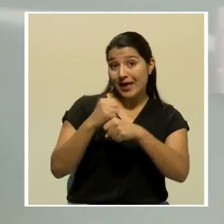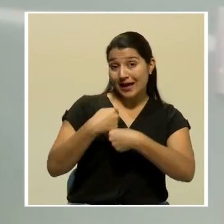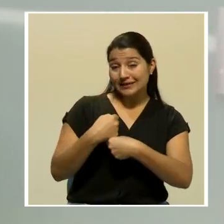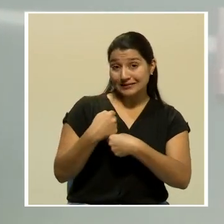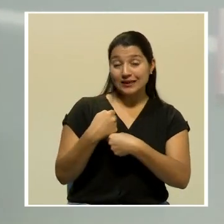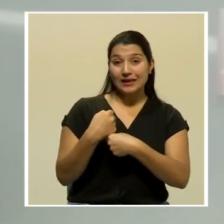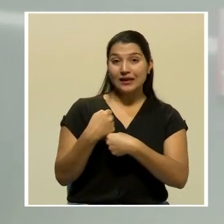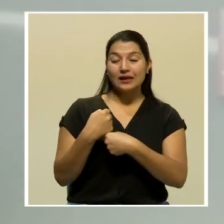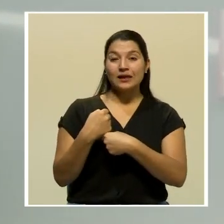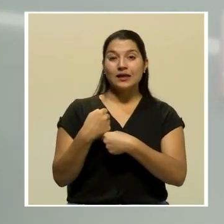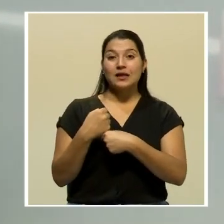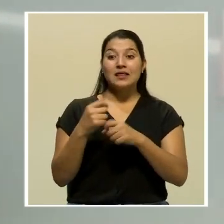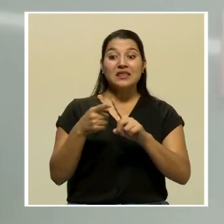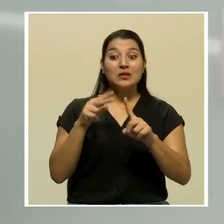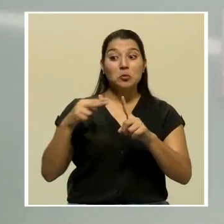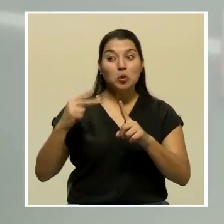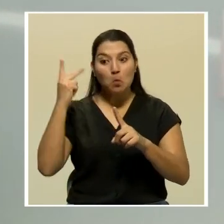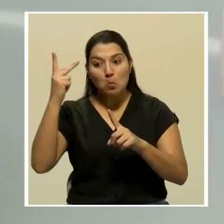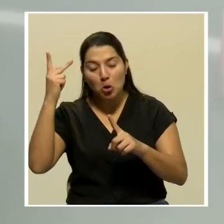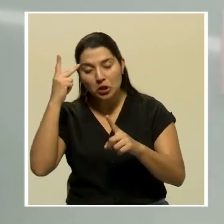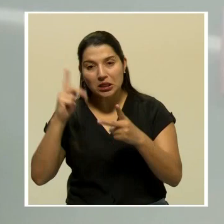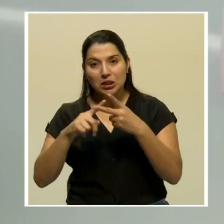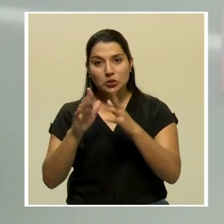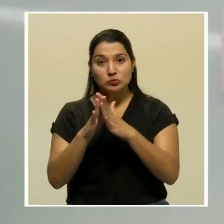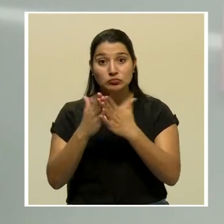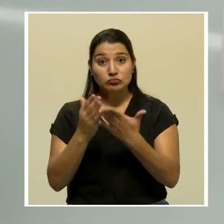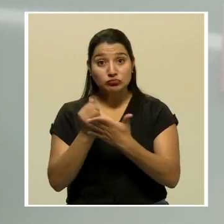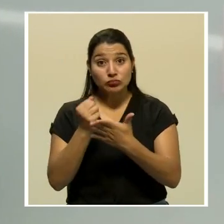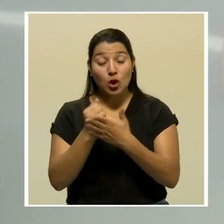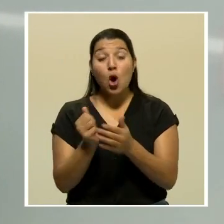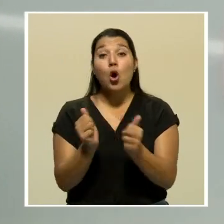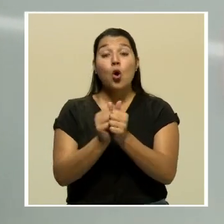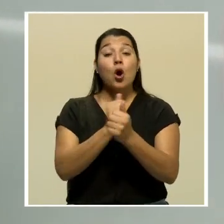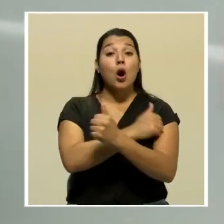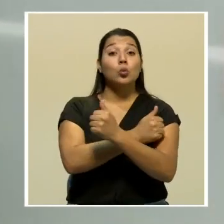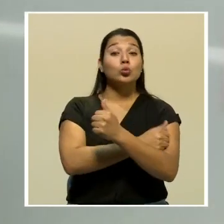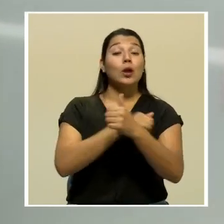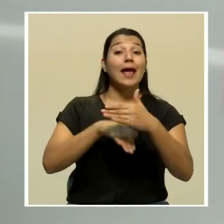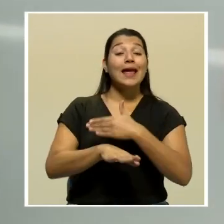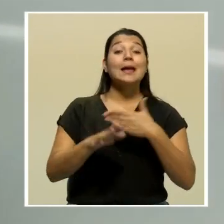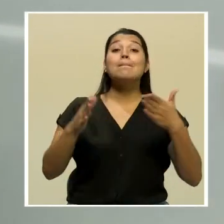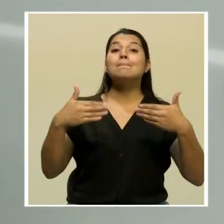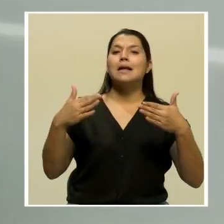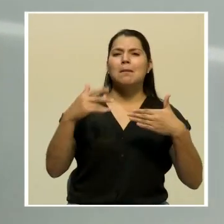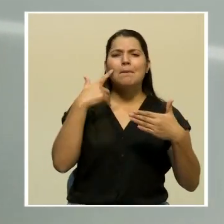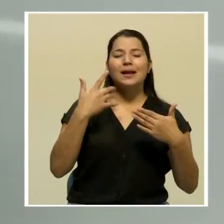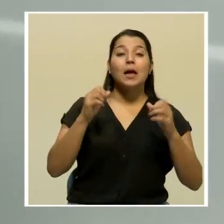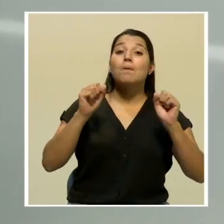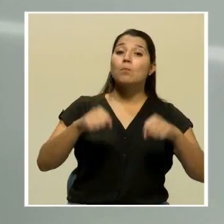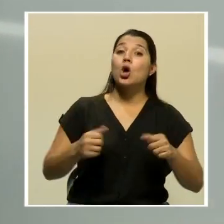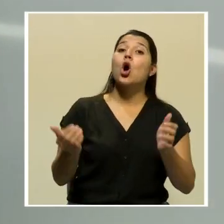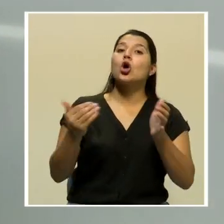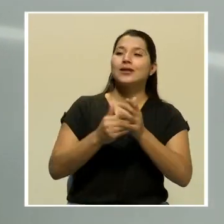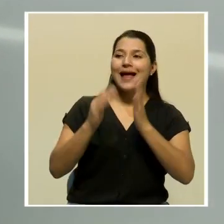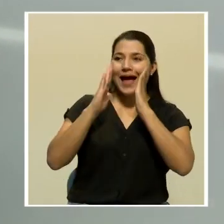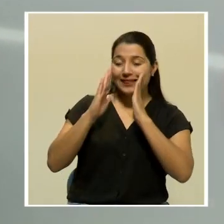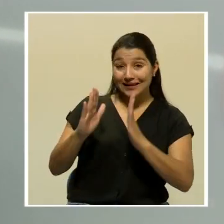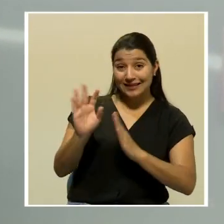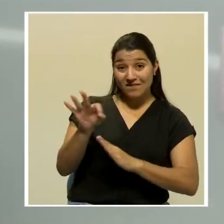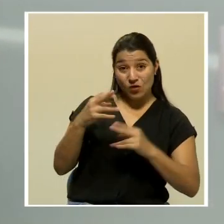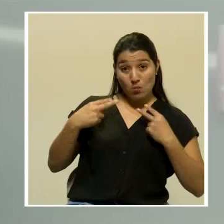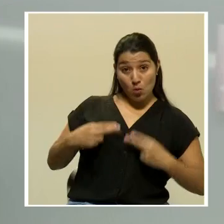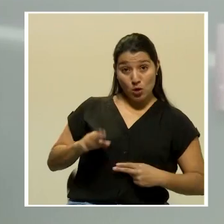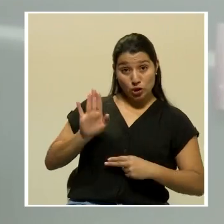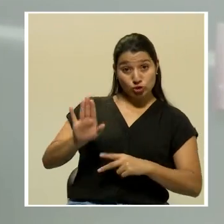diplomático, político y migratorio con las autoridades panameñas para una vez más abordar de forma humanitaria la